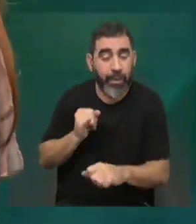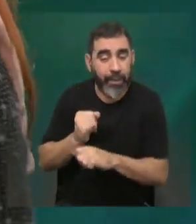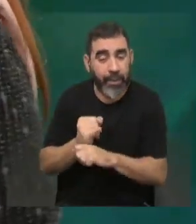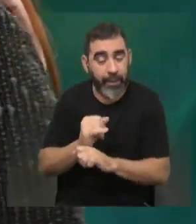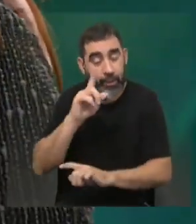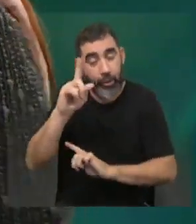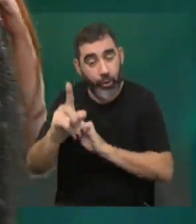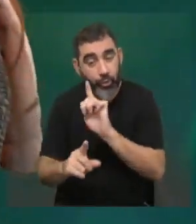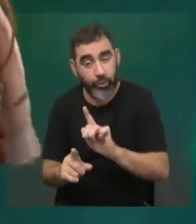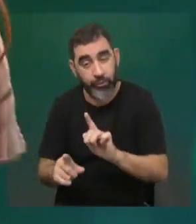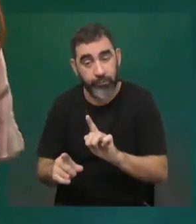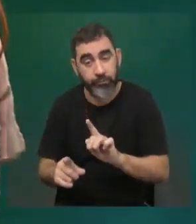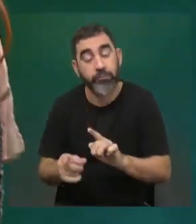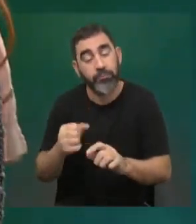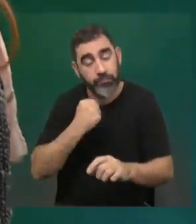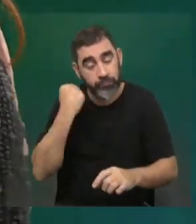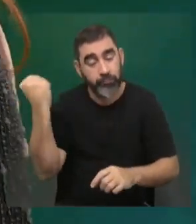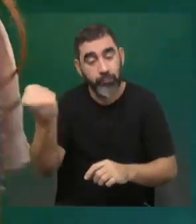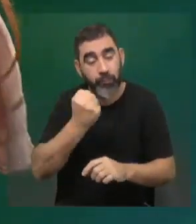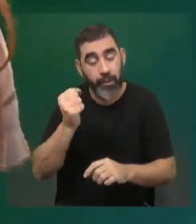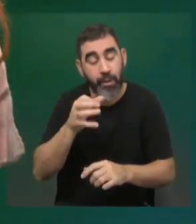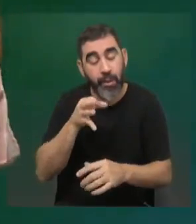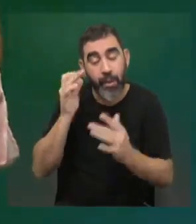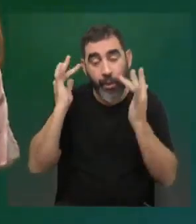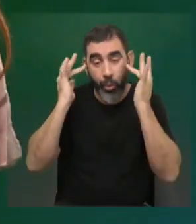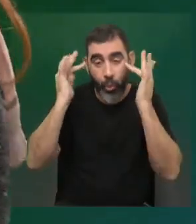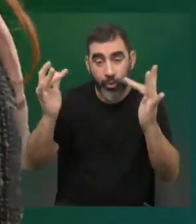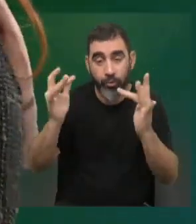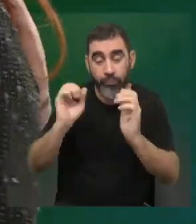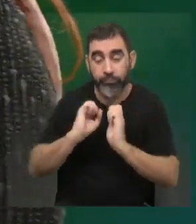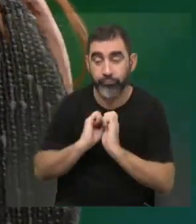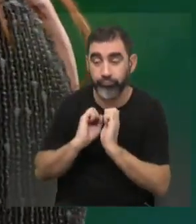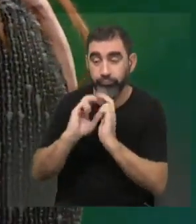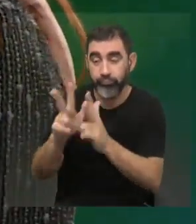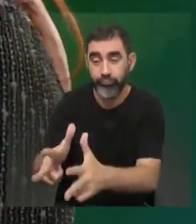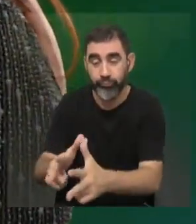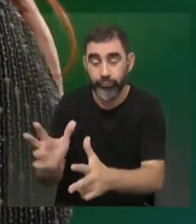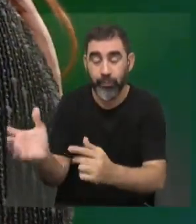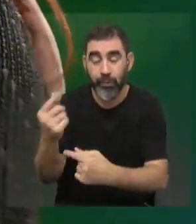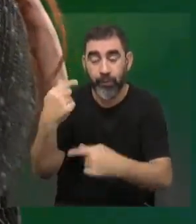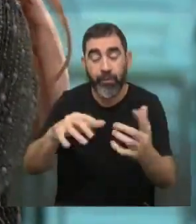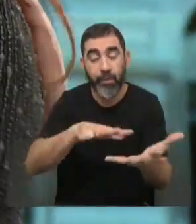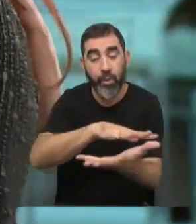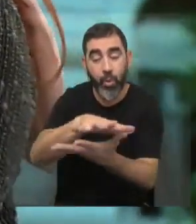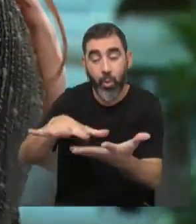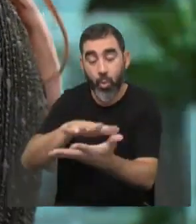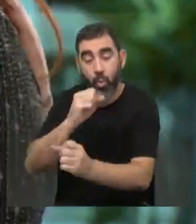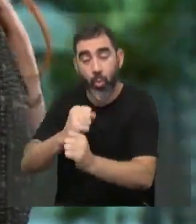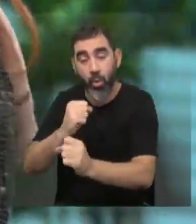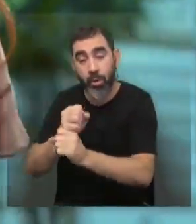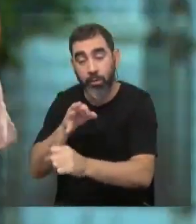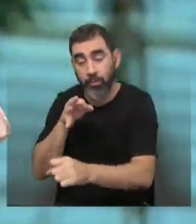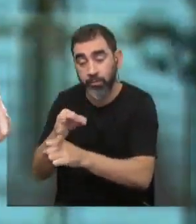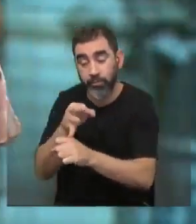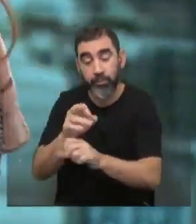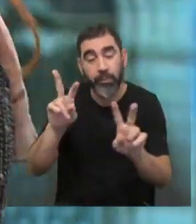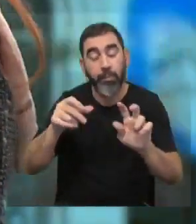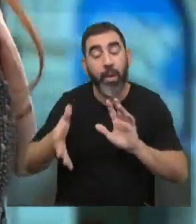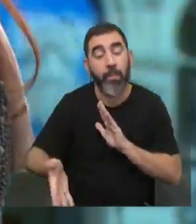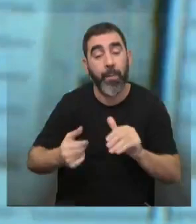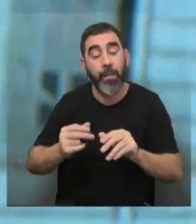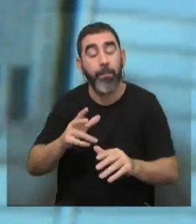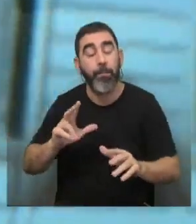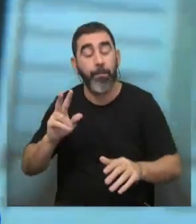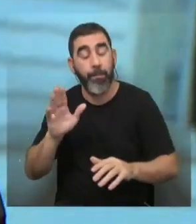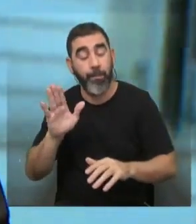en muchos casos. Entonces, es importante la educación y poder eso trasladarlo a todos los lugares de trabajo para seguir educando en lo que es la perspectiva de género.